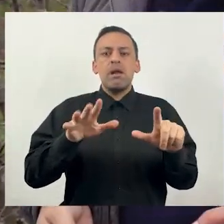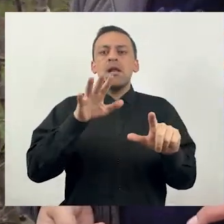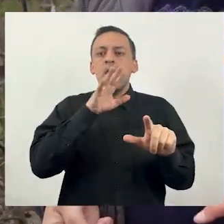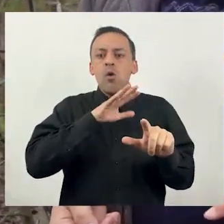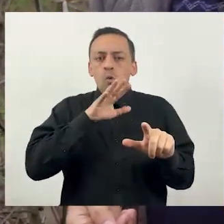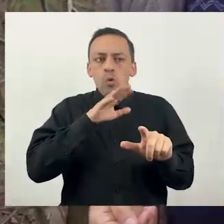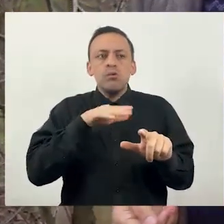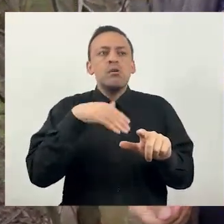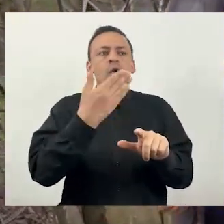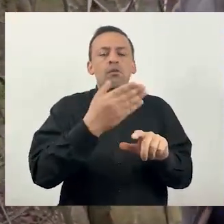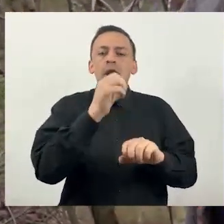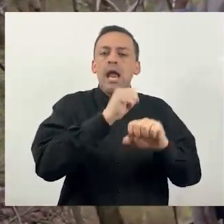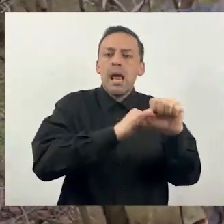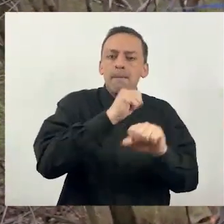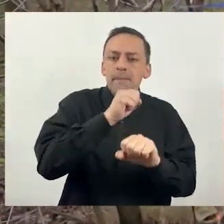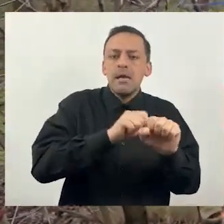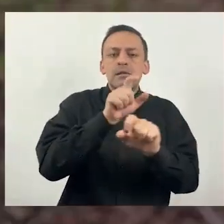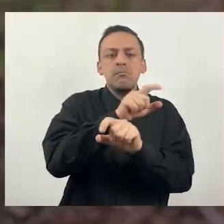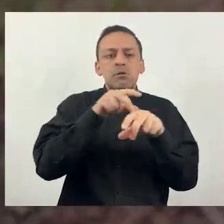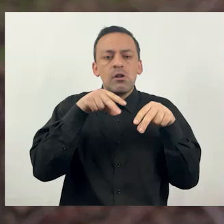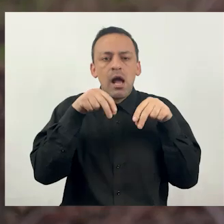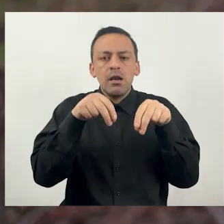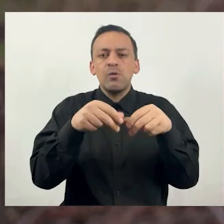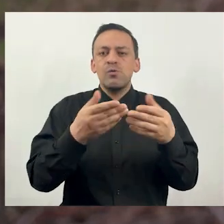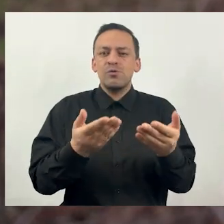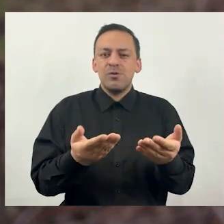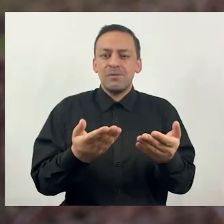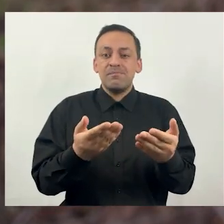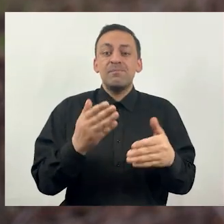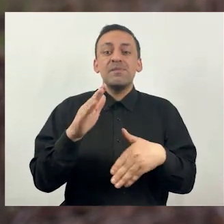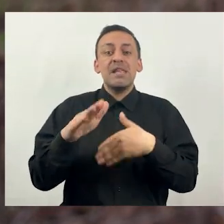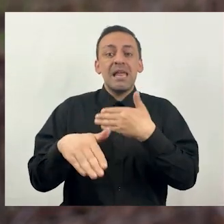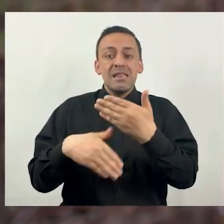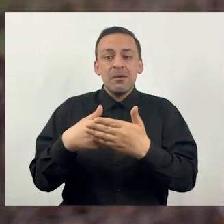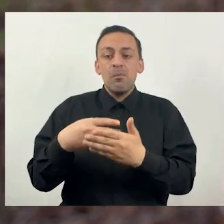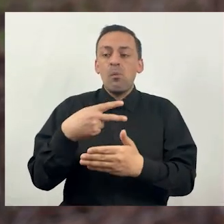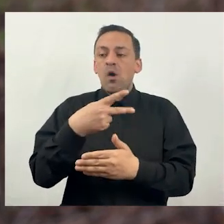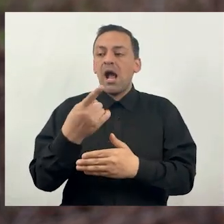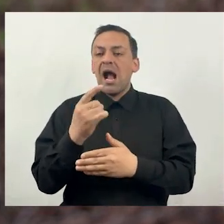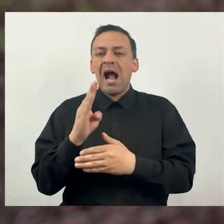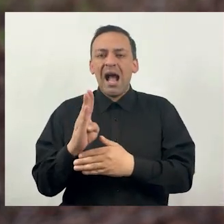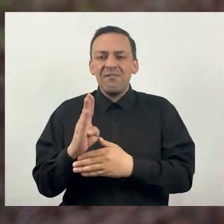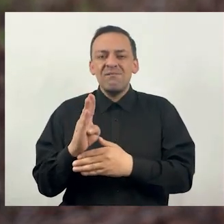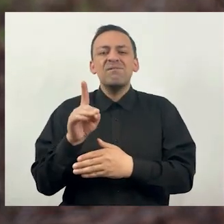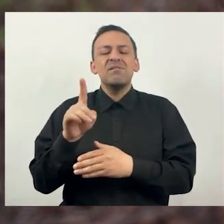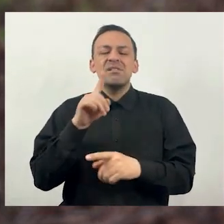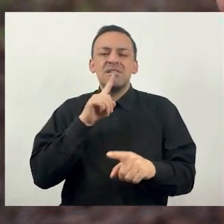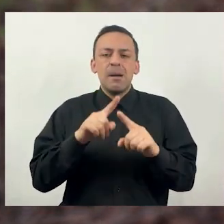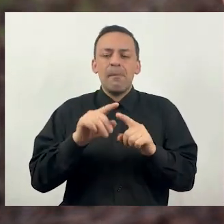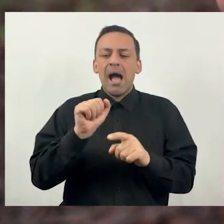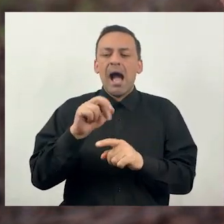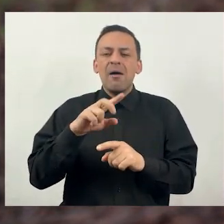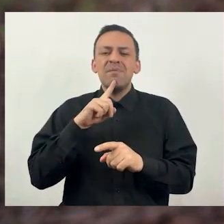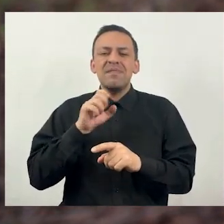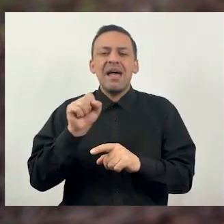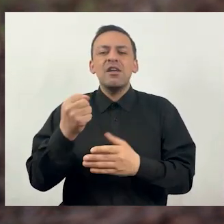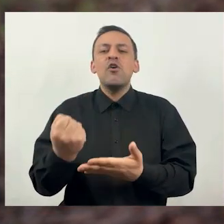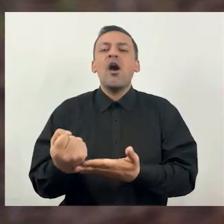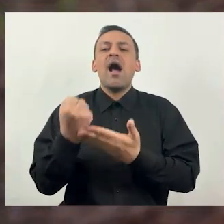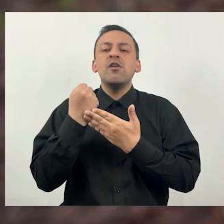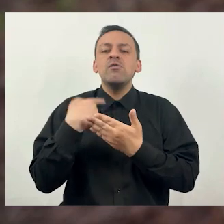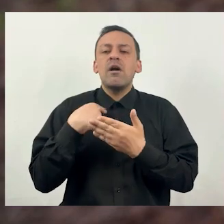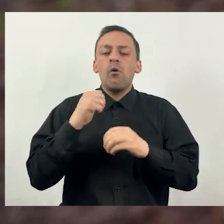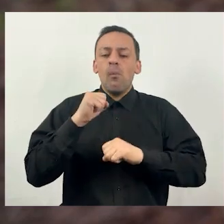licenciarla para que se utilice, para que le sirva a los agricultores en este caso. Y después vienen los HAP, que el HAP APTA en este caso ha sido